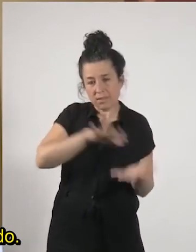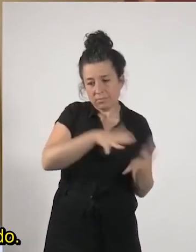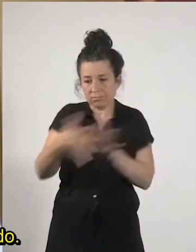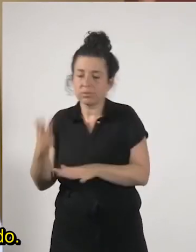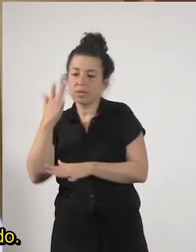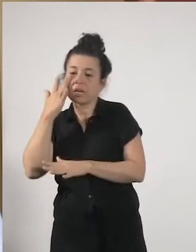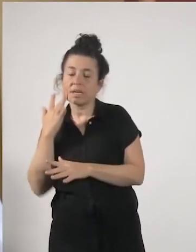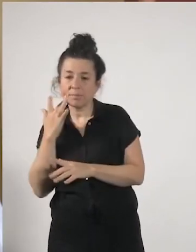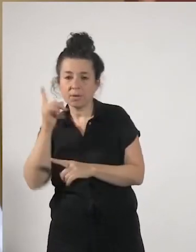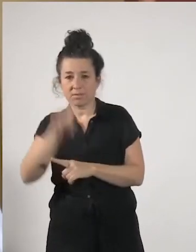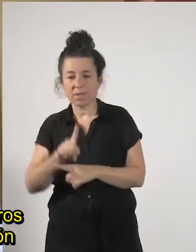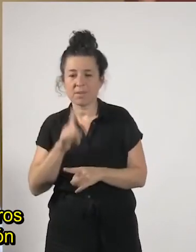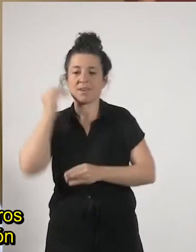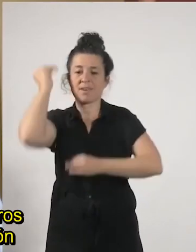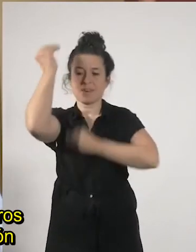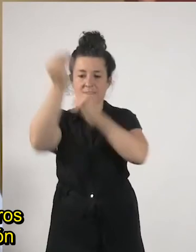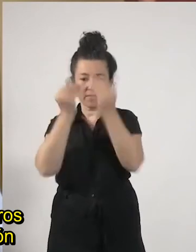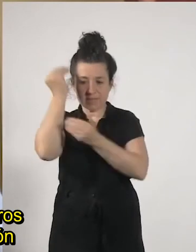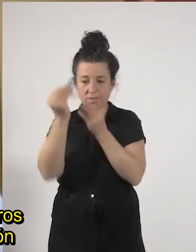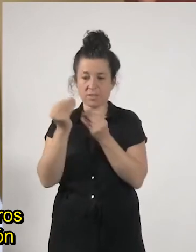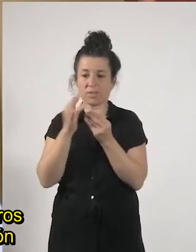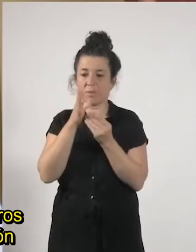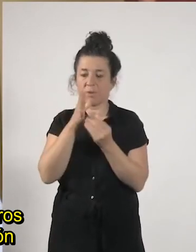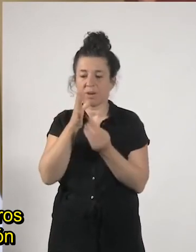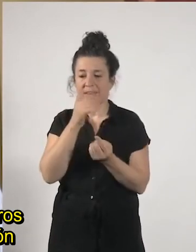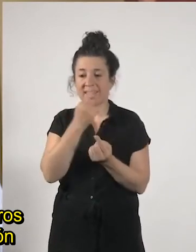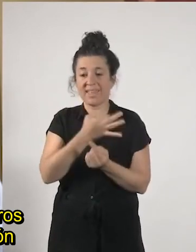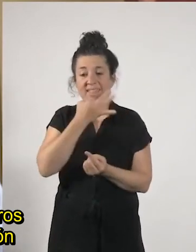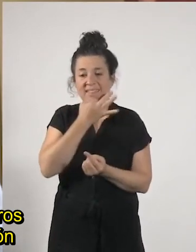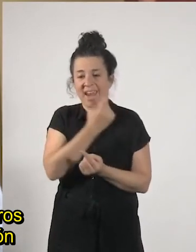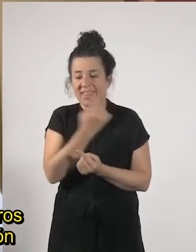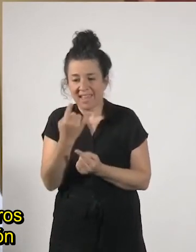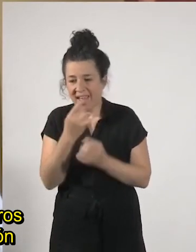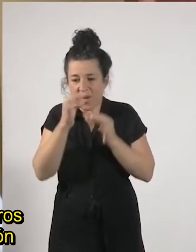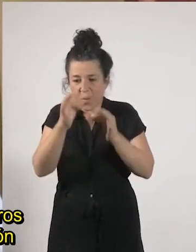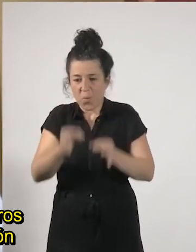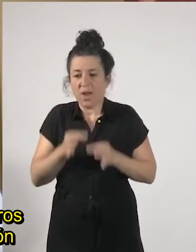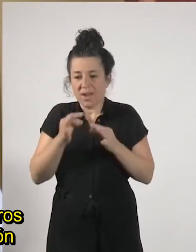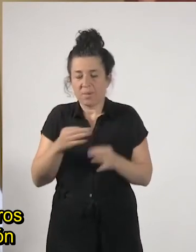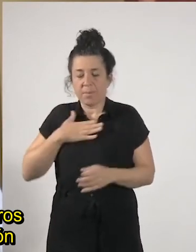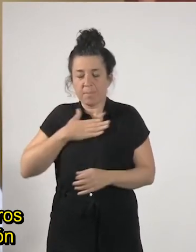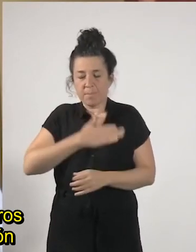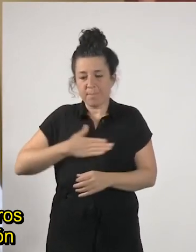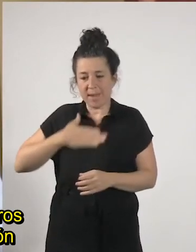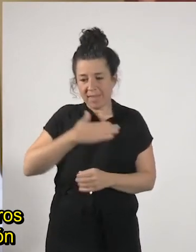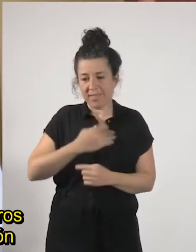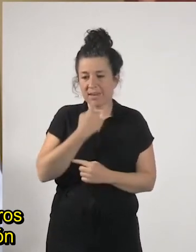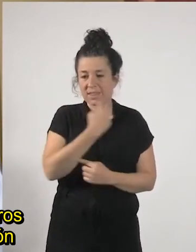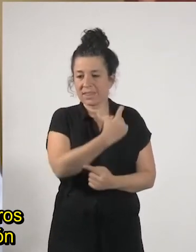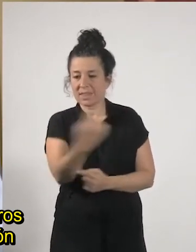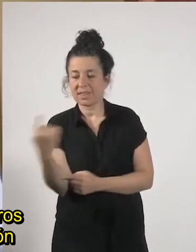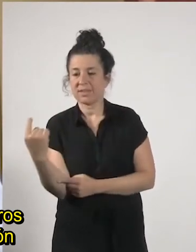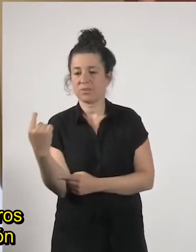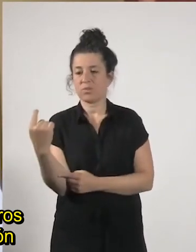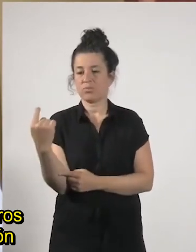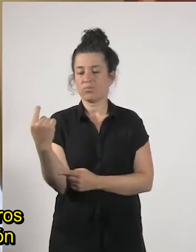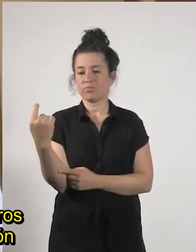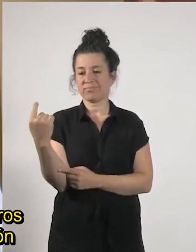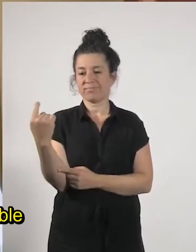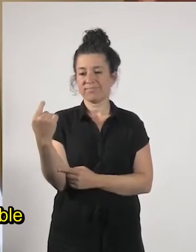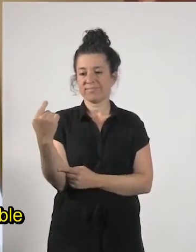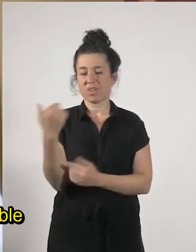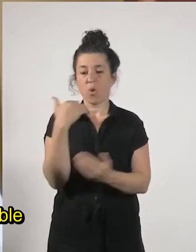reflexionando como cada tarde es un placer deciros que compartimos esta